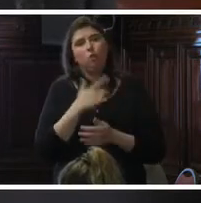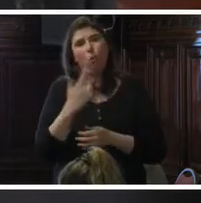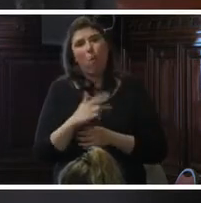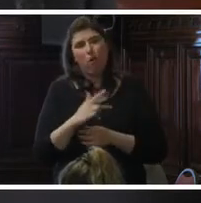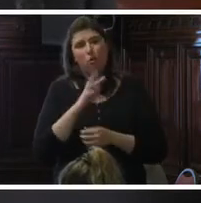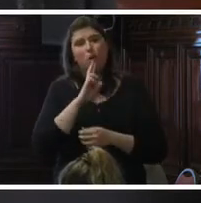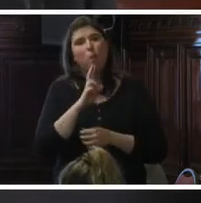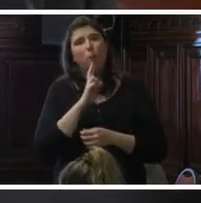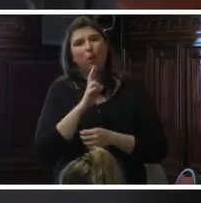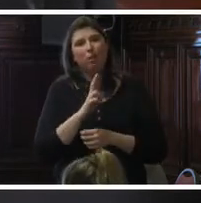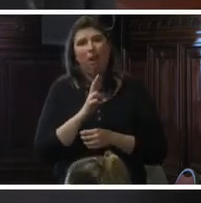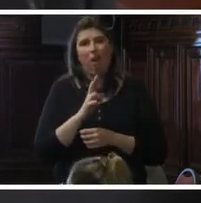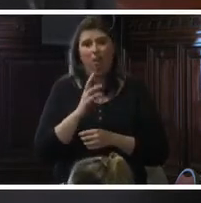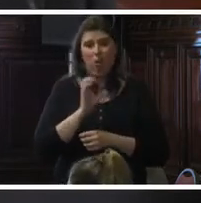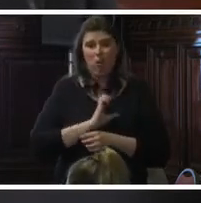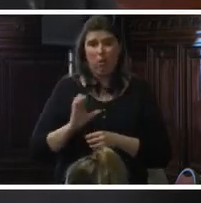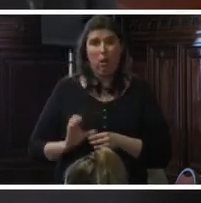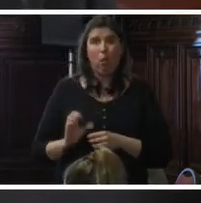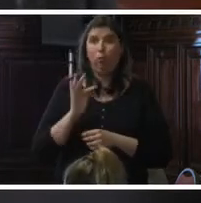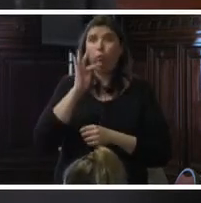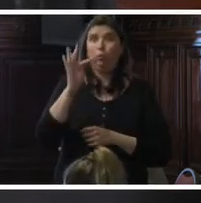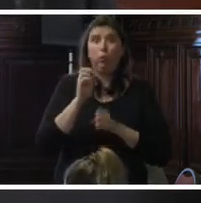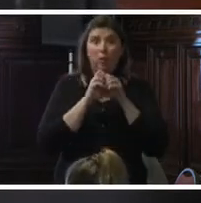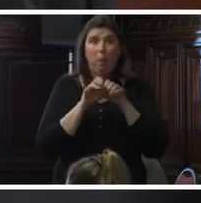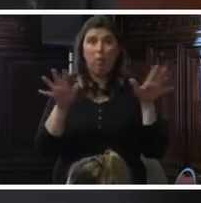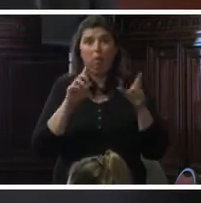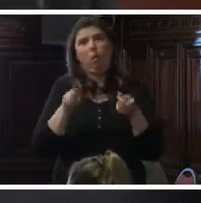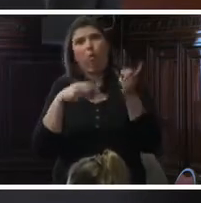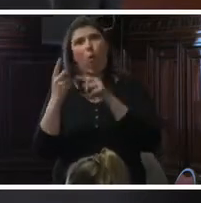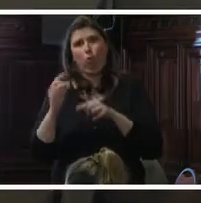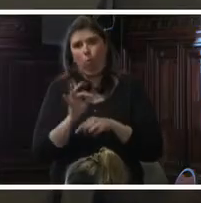respuesta de los estados para futuras epidemias. Muchas gracias.